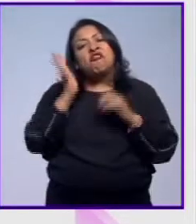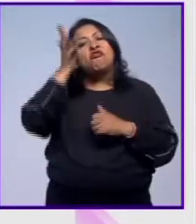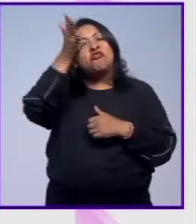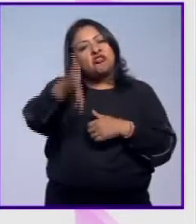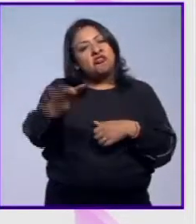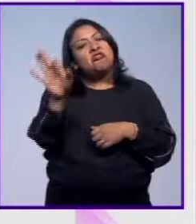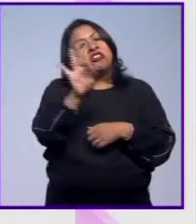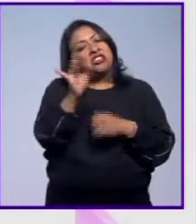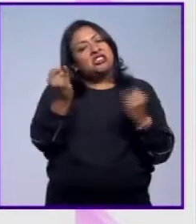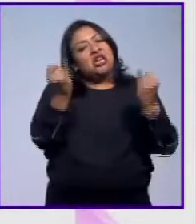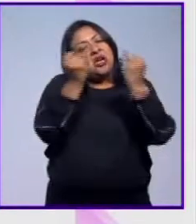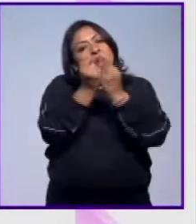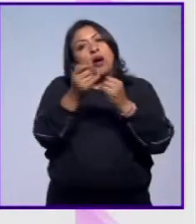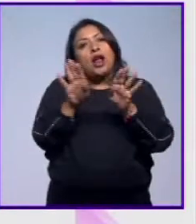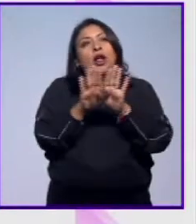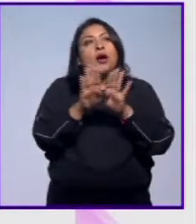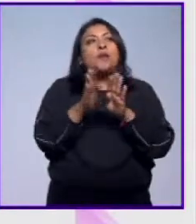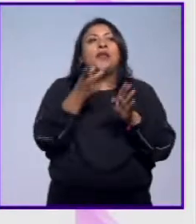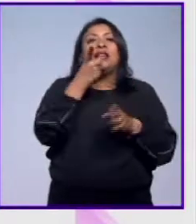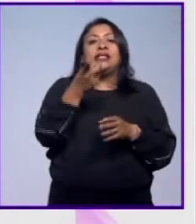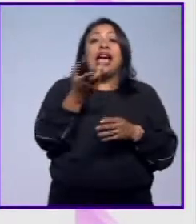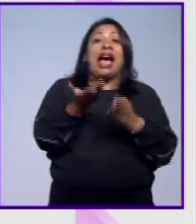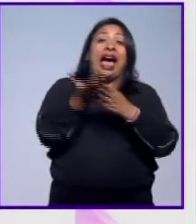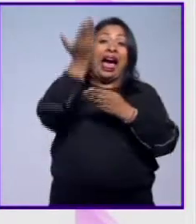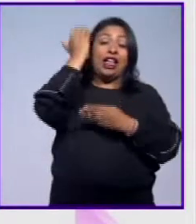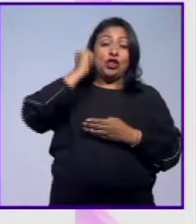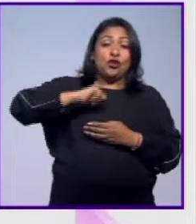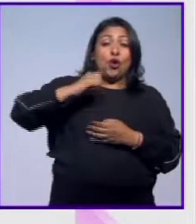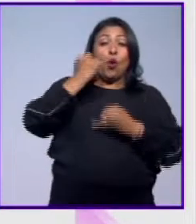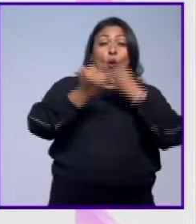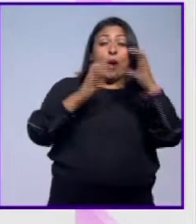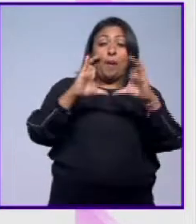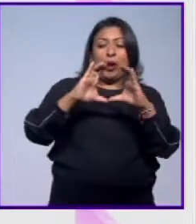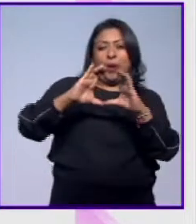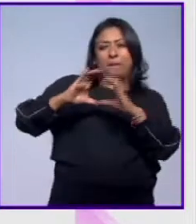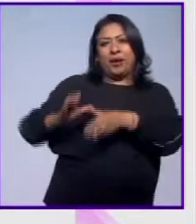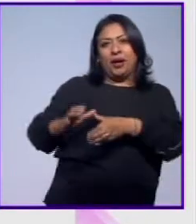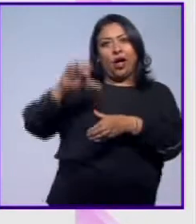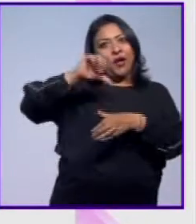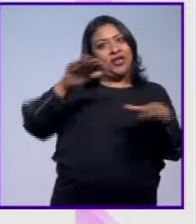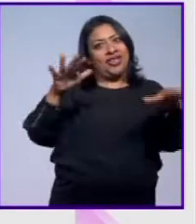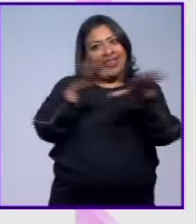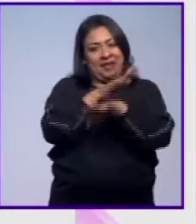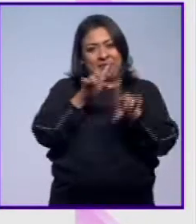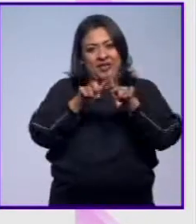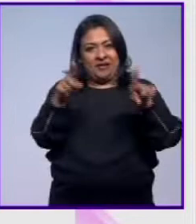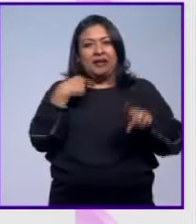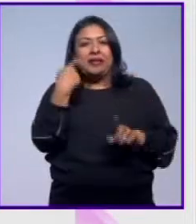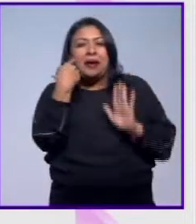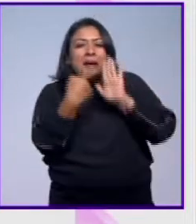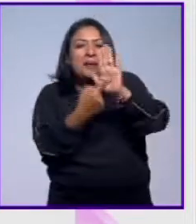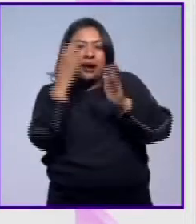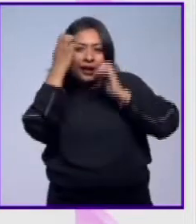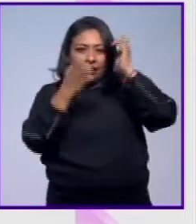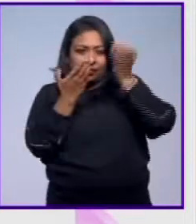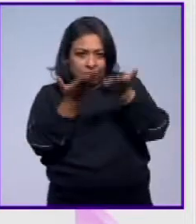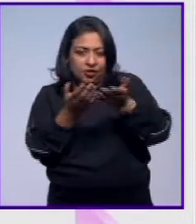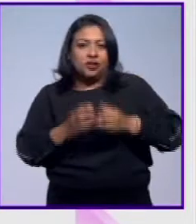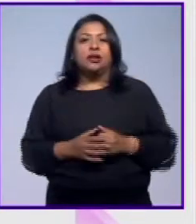esto, nos estaremos para comprobarlo. El juego de pelota hoy es otro, ¿no? Efectivamente. Vamos a ver, vamos a recorrer un poquito esta exposición.